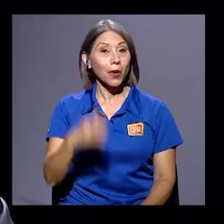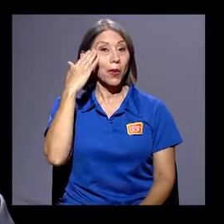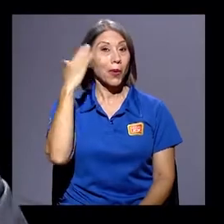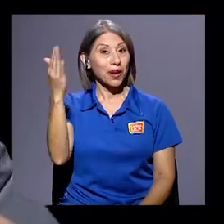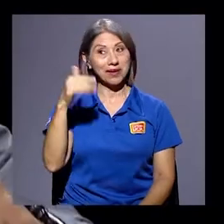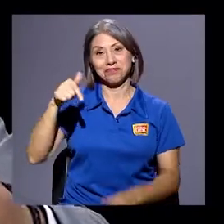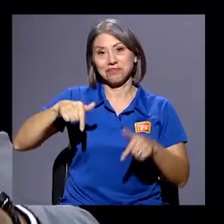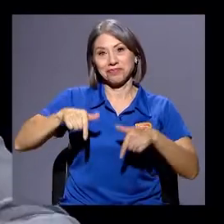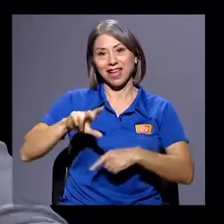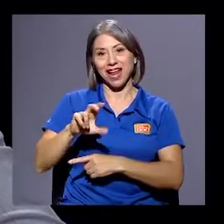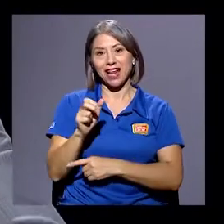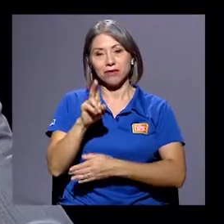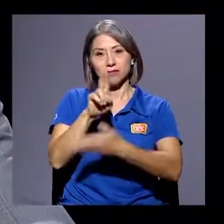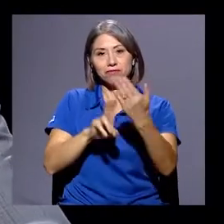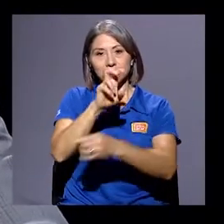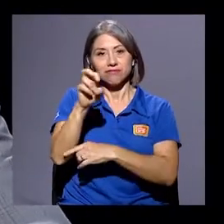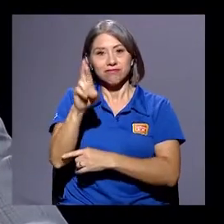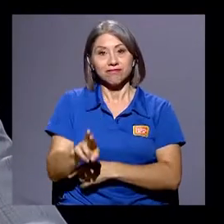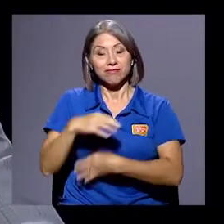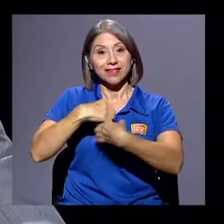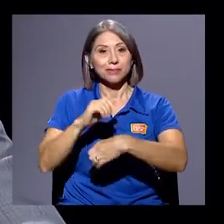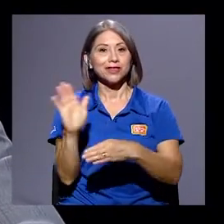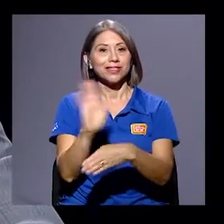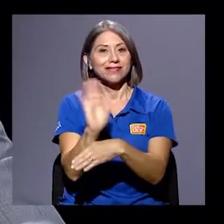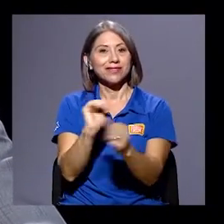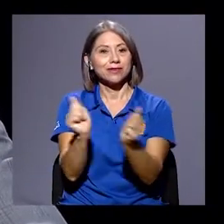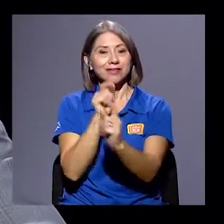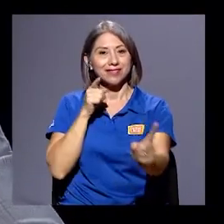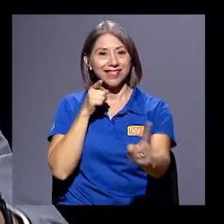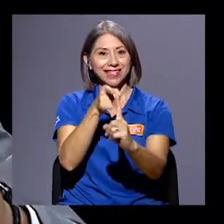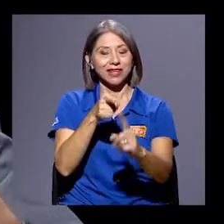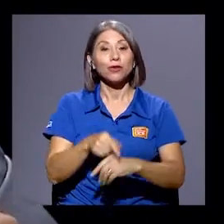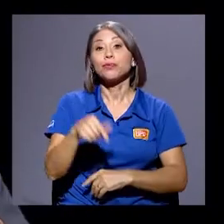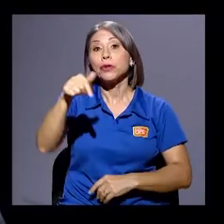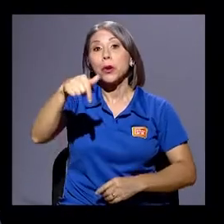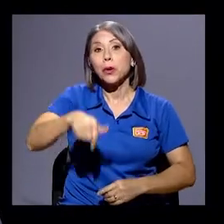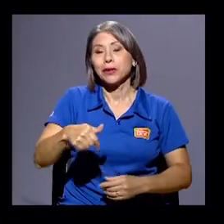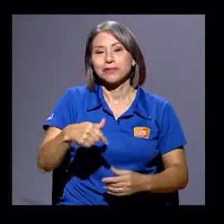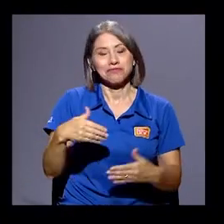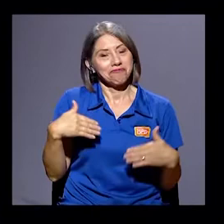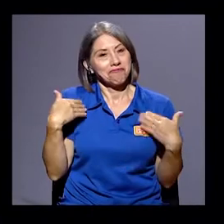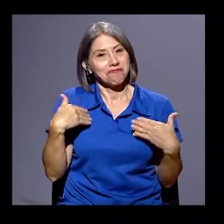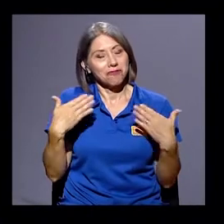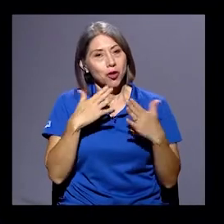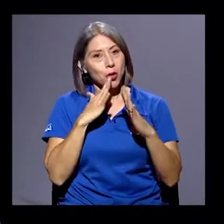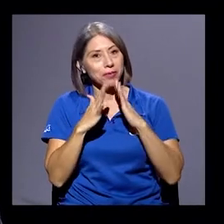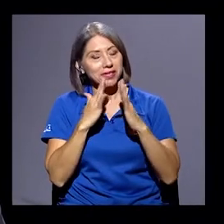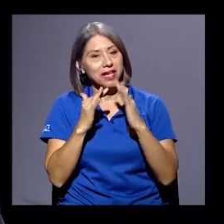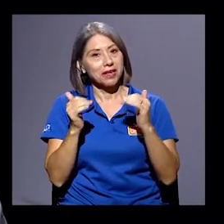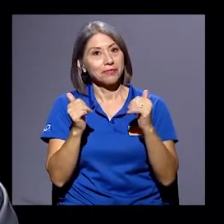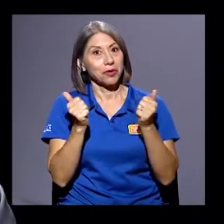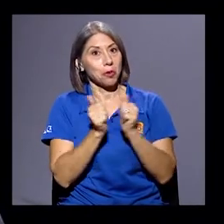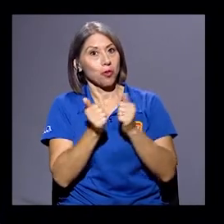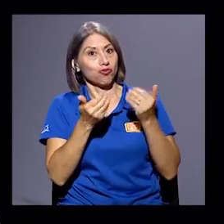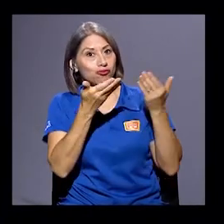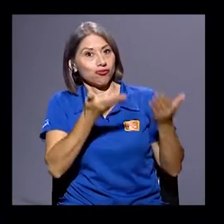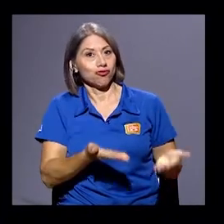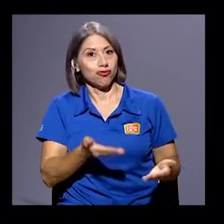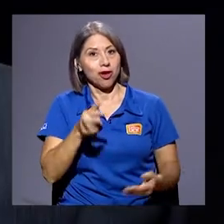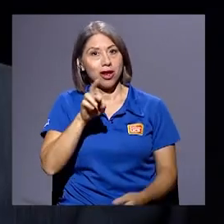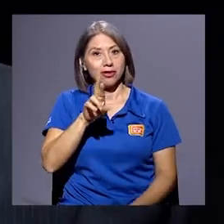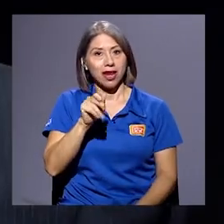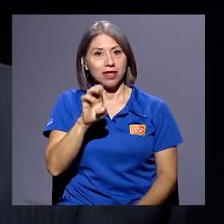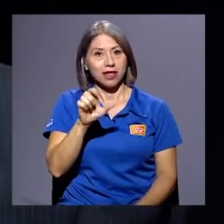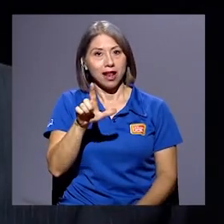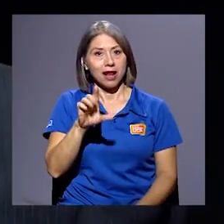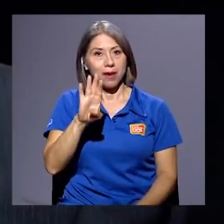Hola, estamos en los estudios del canal Universidad de Costa Rica, donde hacemos Televisión Consentido. Y el día de hoy tengo el gusto de conversar, nada más y nada menos que con don